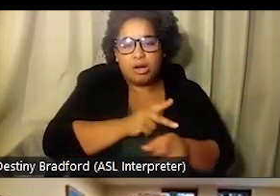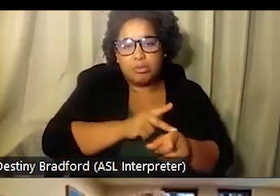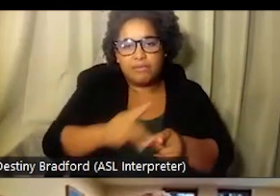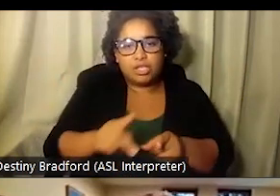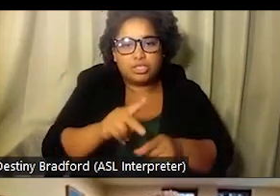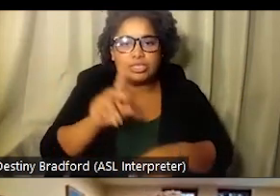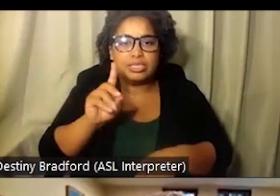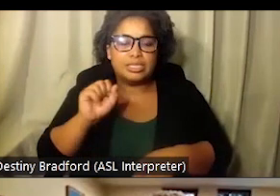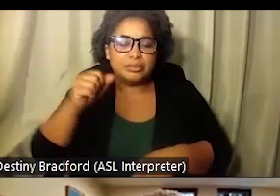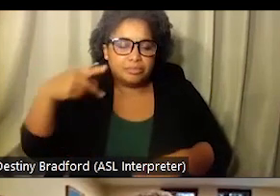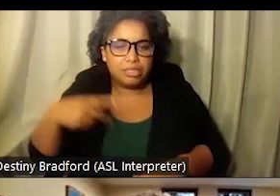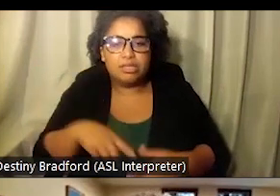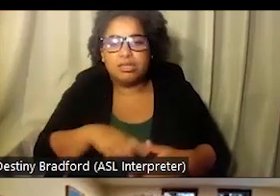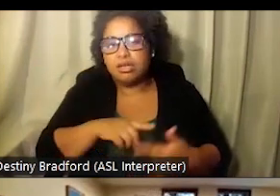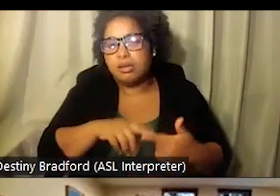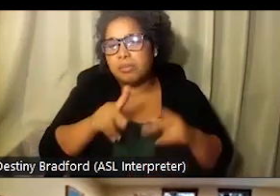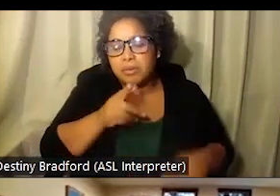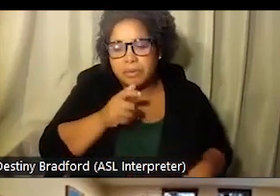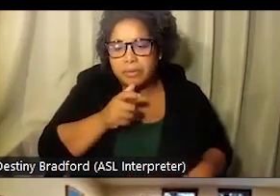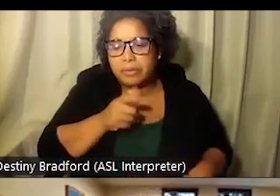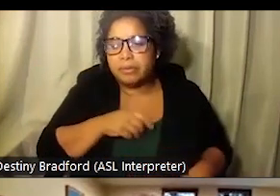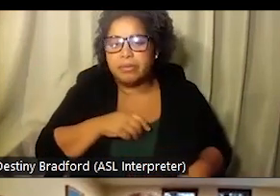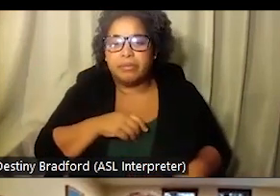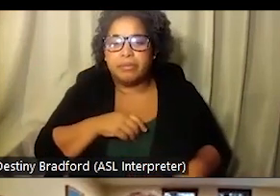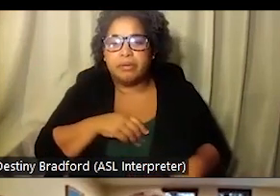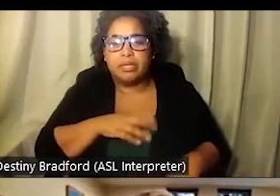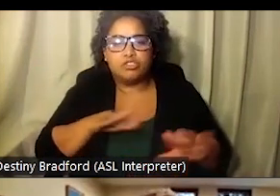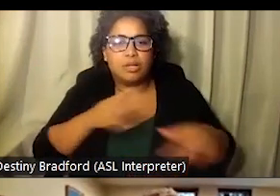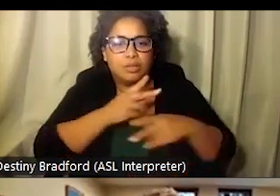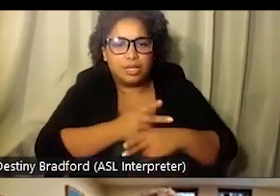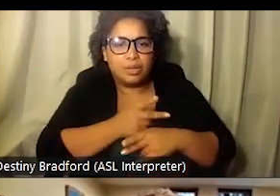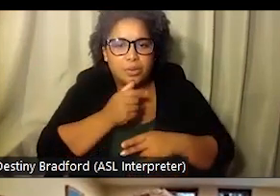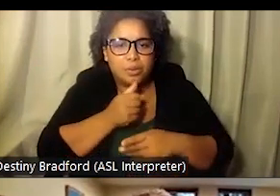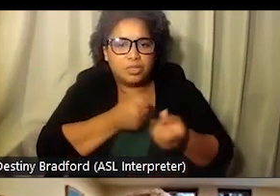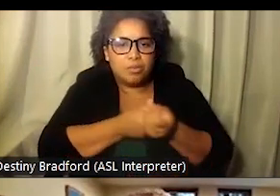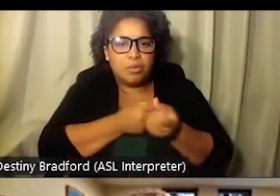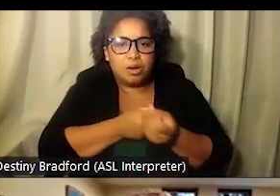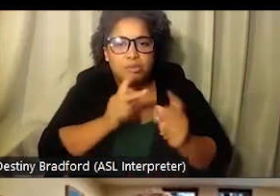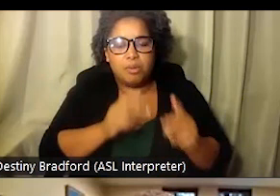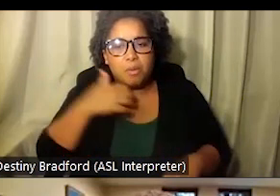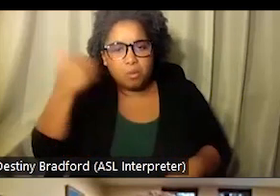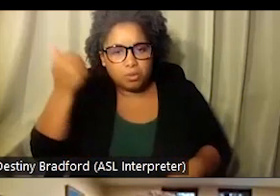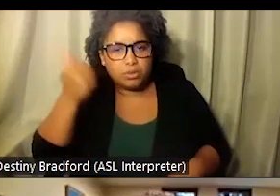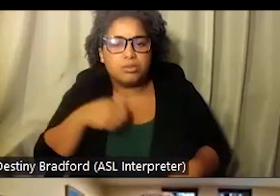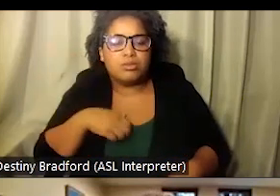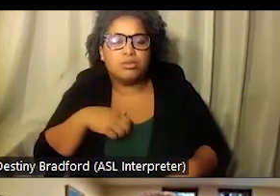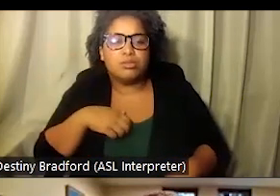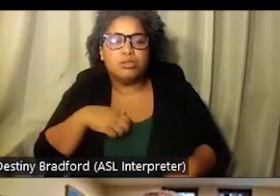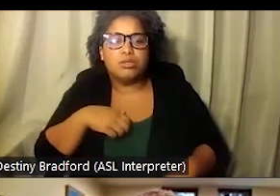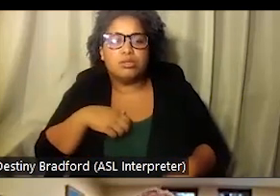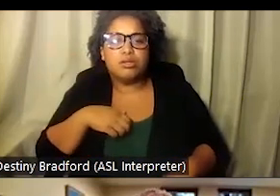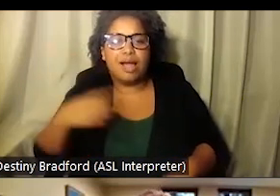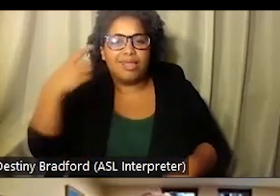trabajos en las profesiones de cuidado, ¿verdad? Profesionales de soporte directo, aquellos que están en cuidados infantiles o cuidados